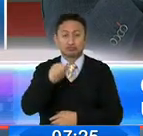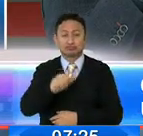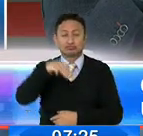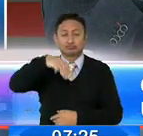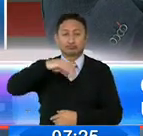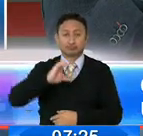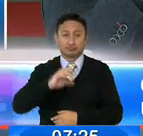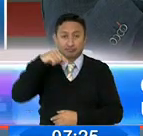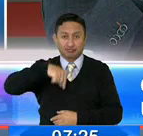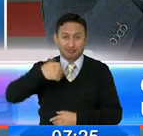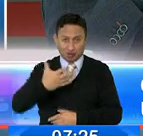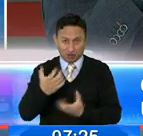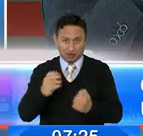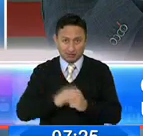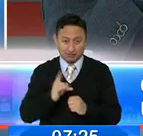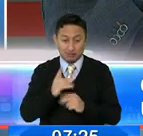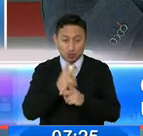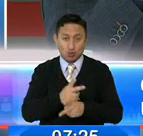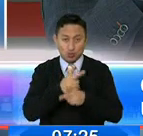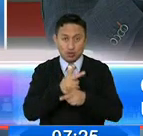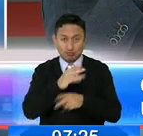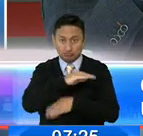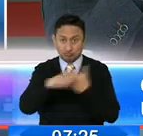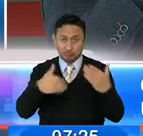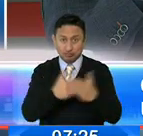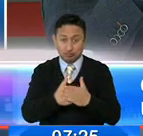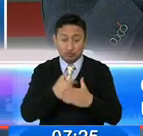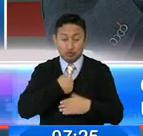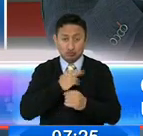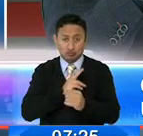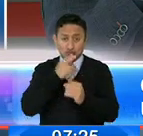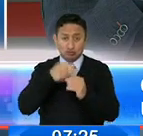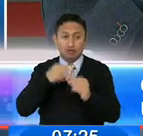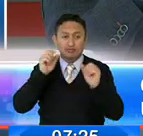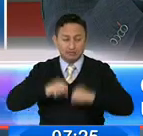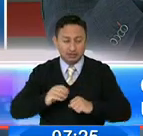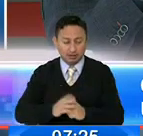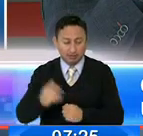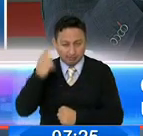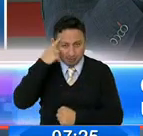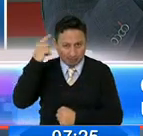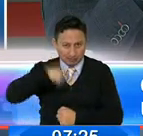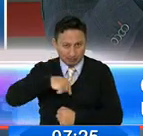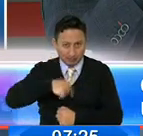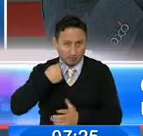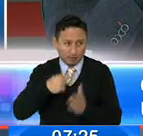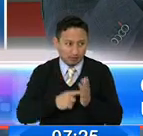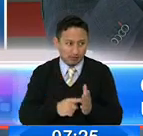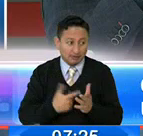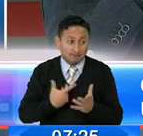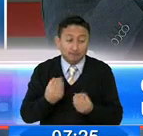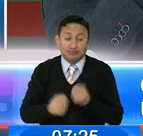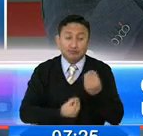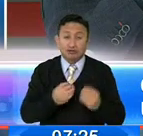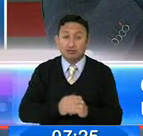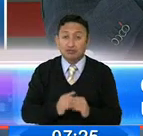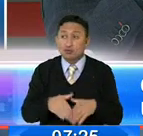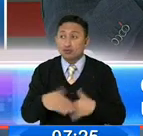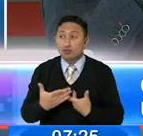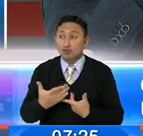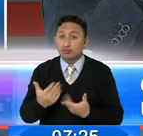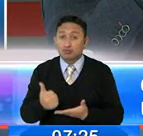porque la otra parte productiva, si bien es cierto, también me incluyo, porque creo que si es que no, yo no podría trabajar si no doy una